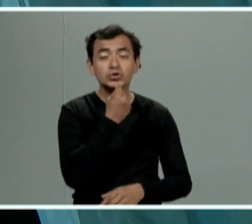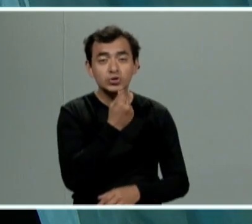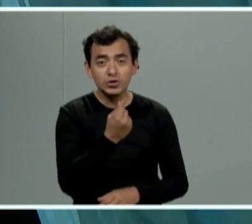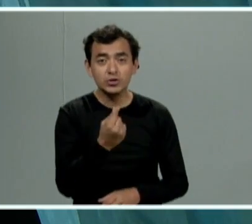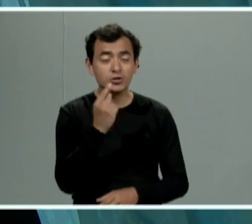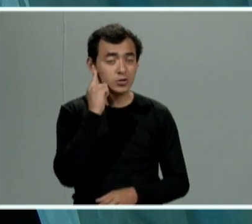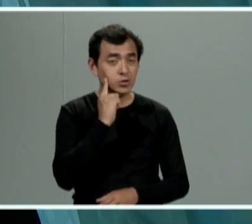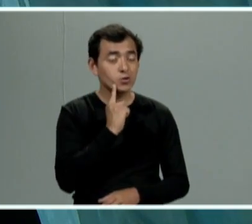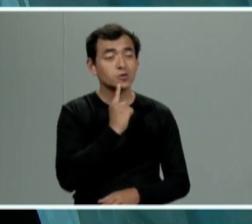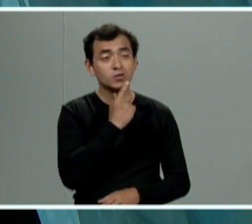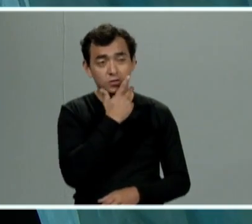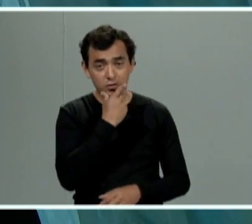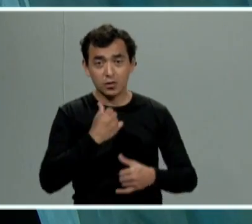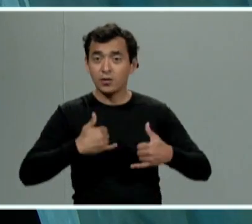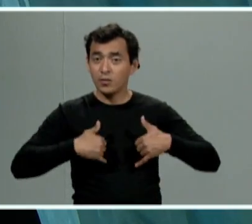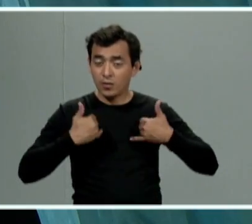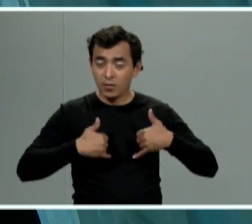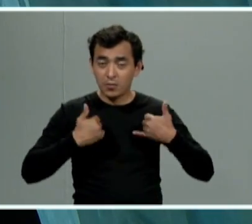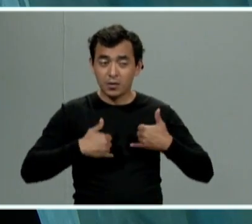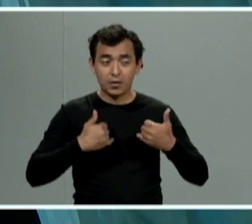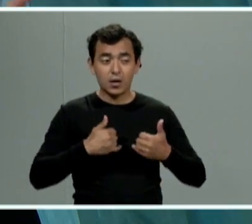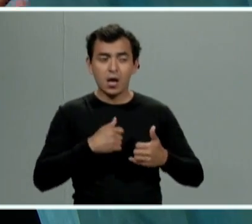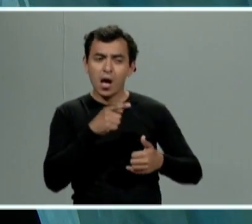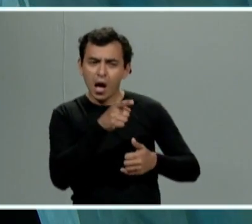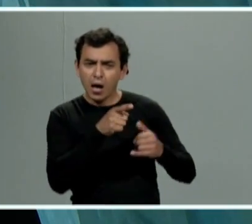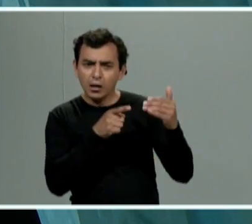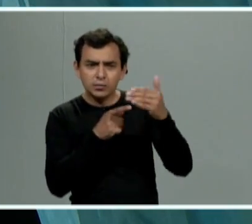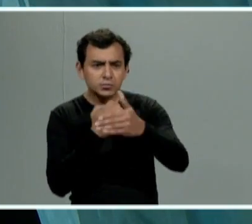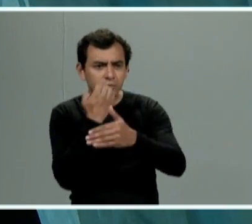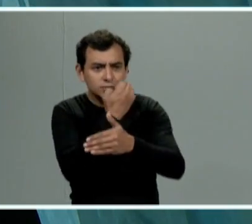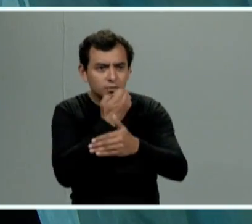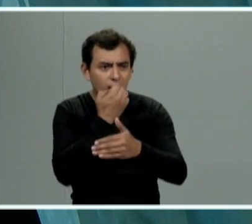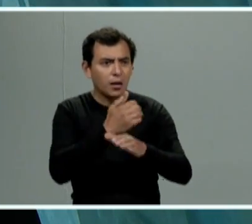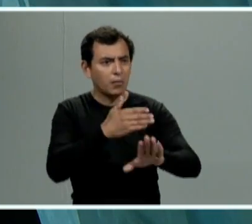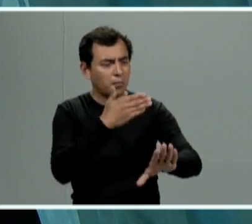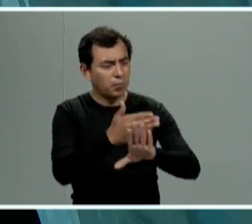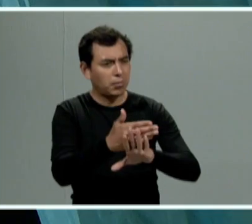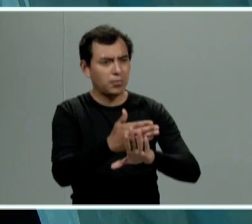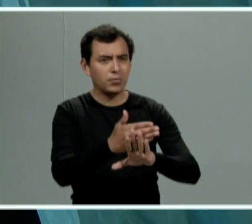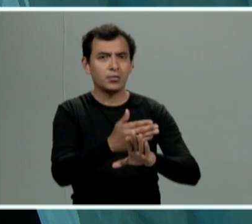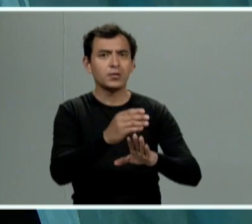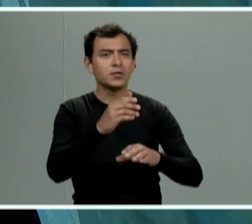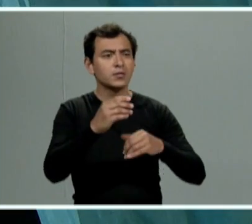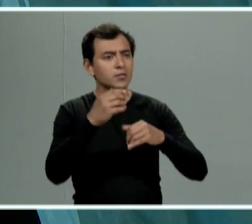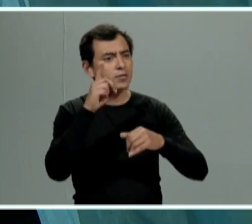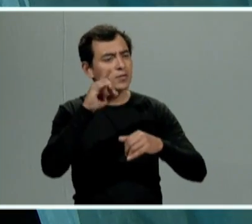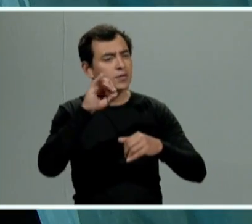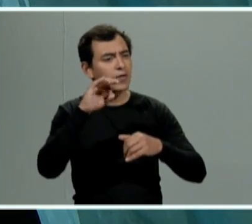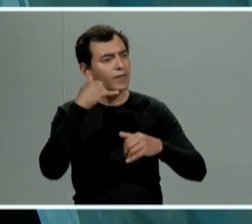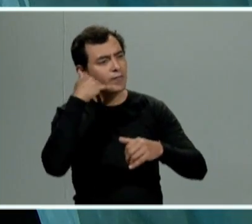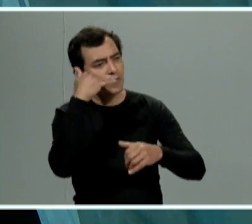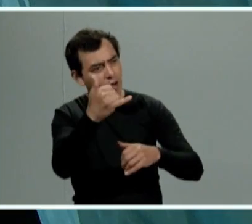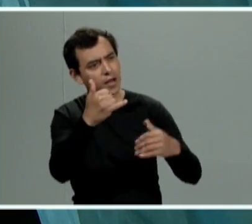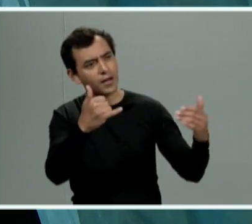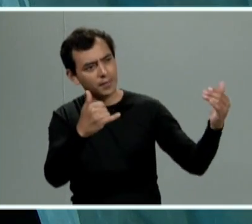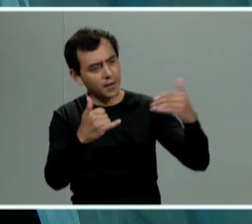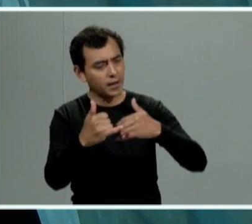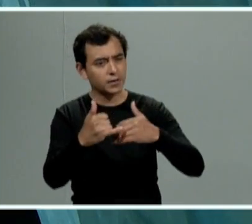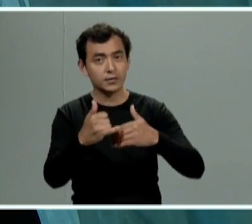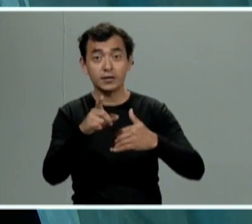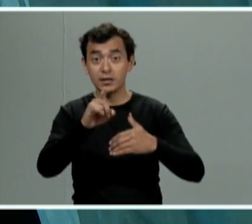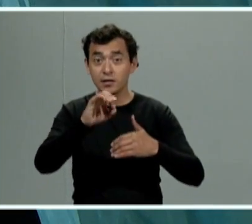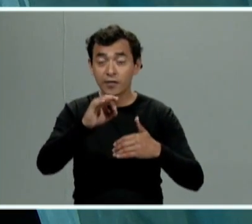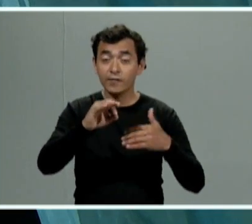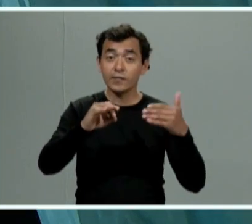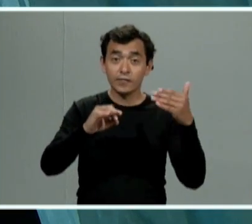llegó a la escuela lesionado llamaron al DIF y el DIF se lleva al niño ante la fiscalía y presenta la denuncia obvio es que el DIF